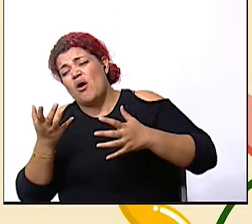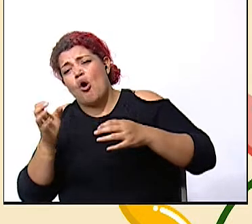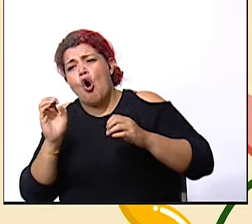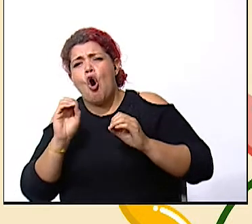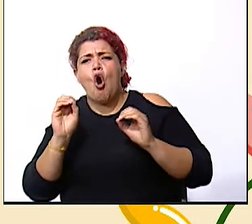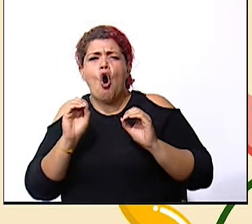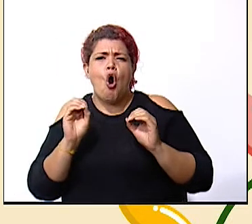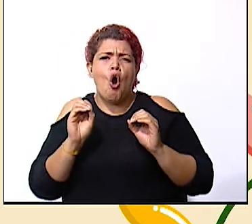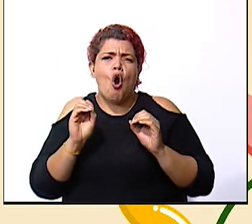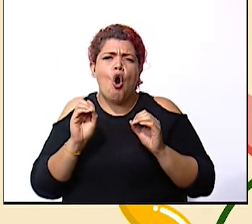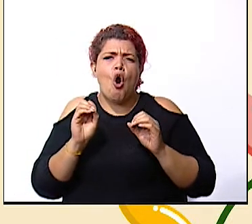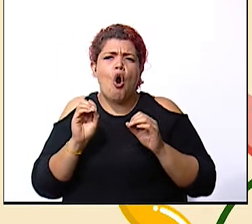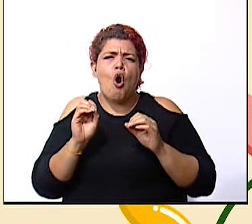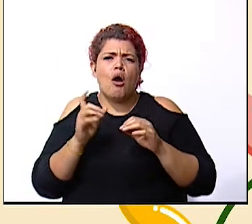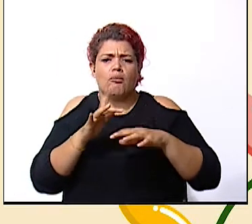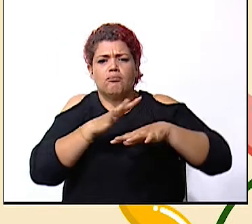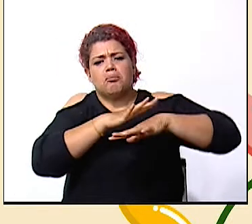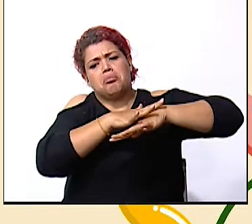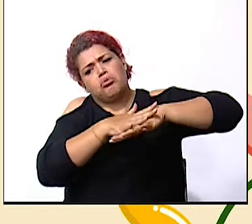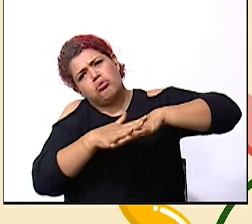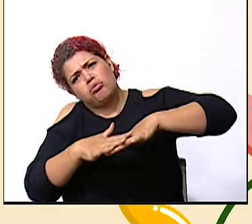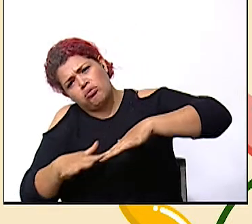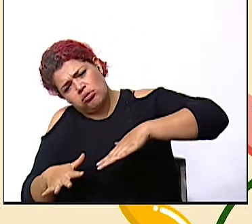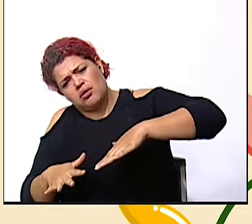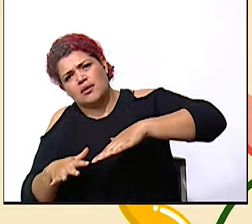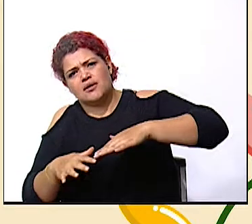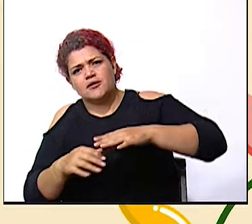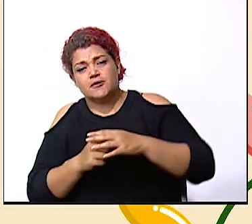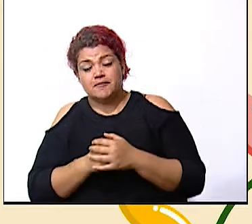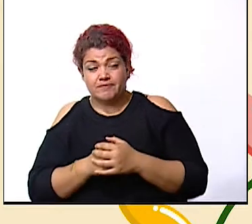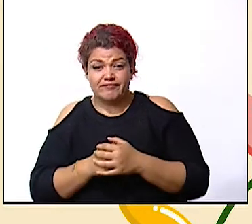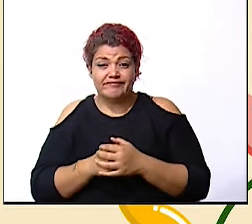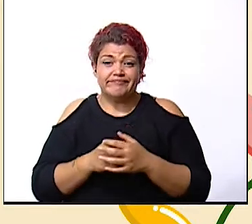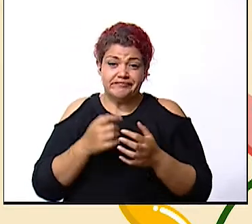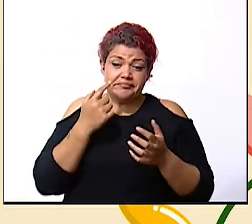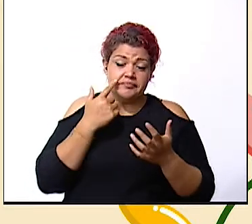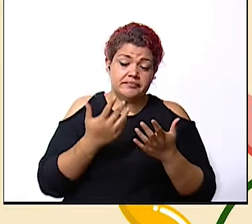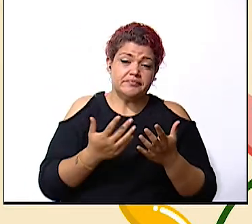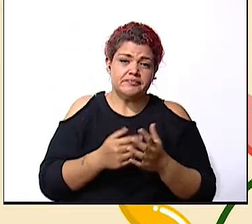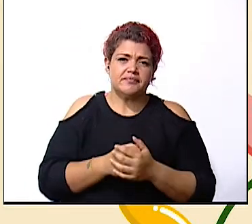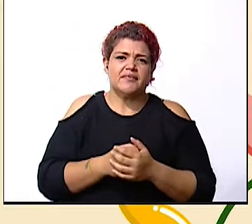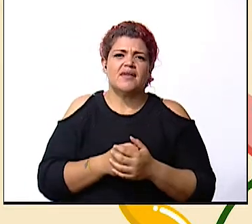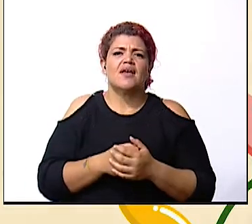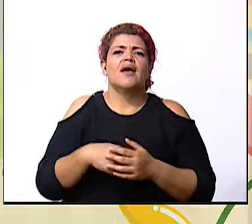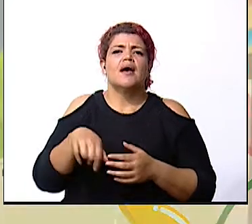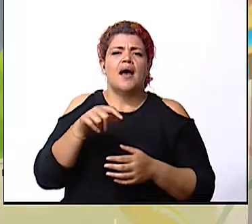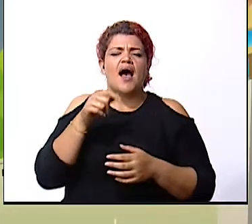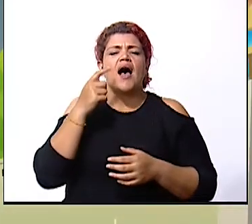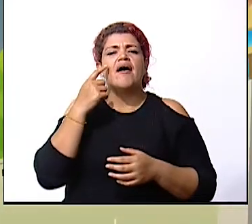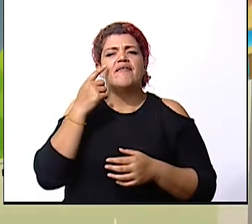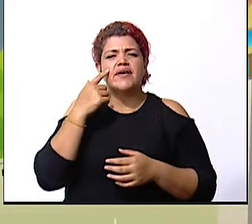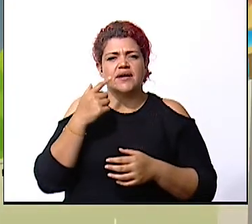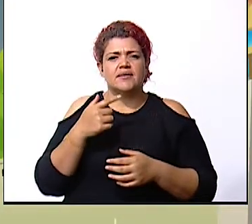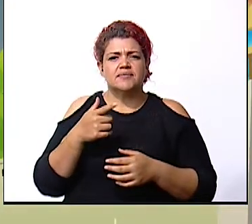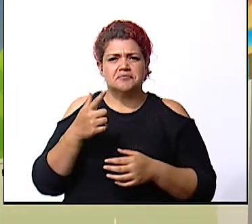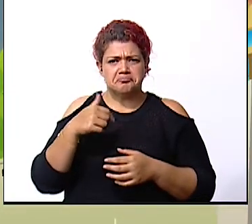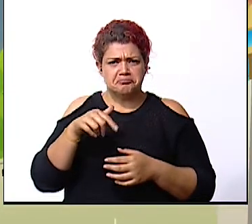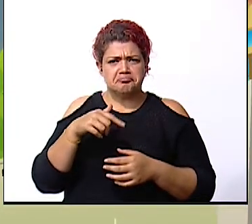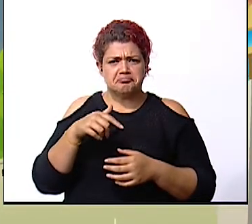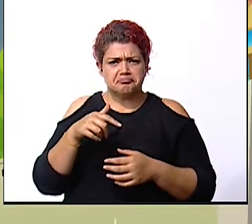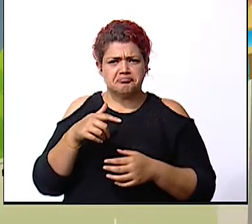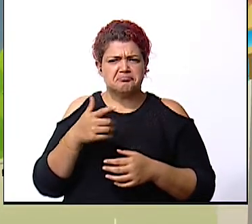deslizamientos en este caso vamos a ver vamos a tomar